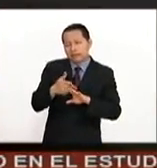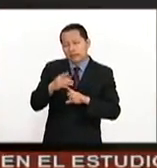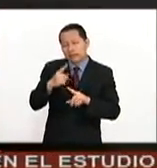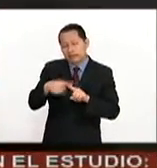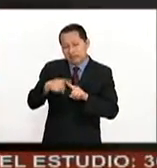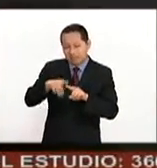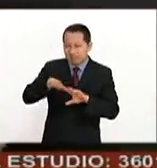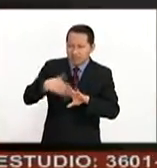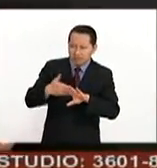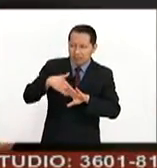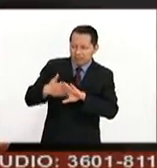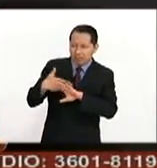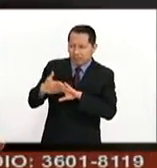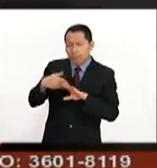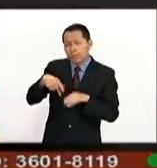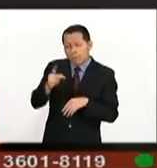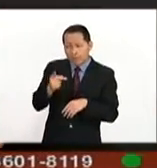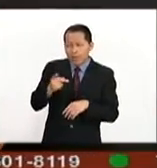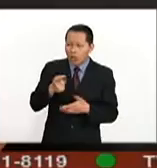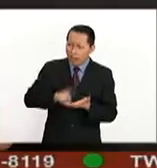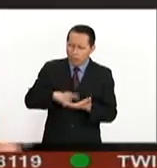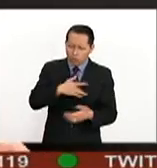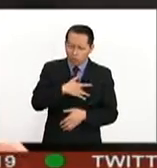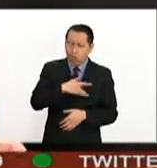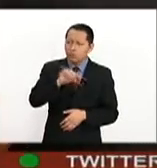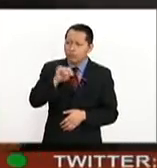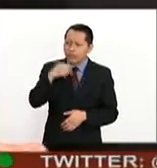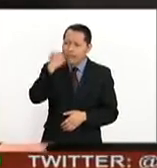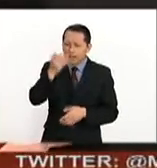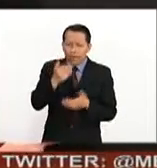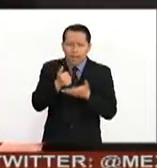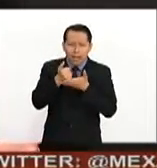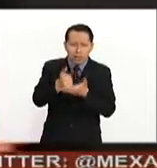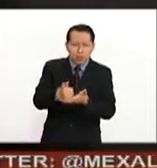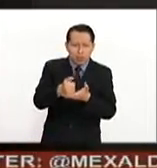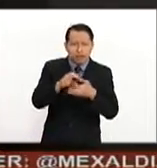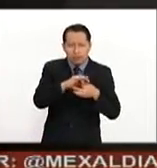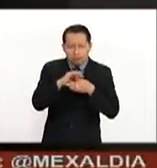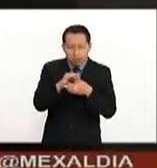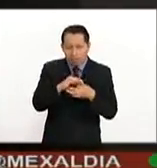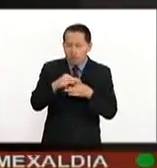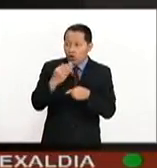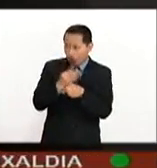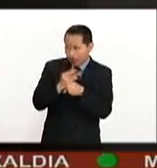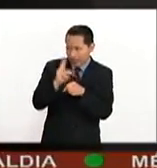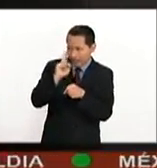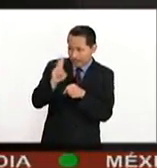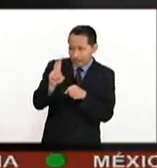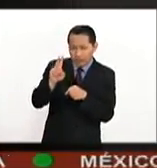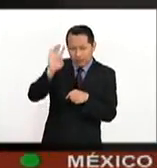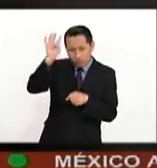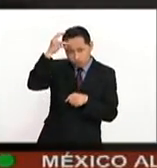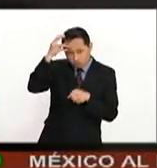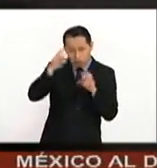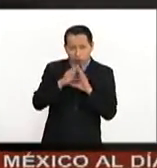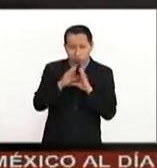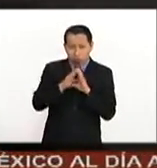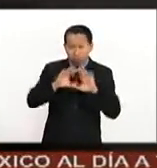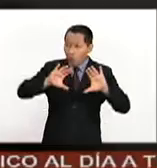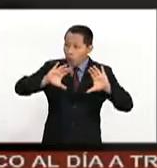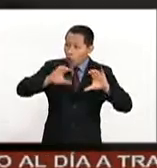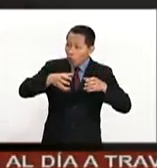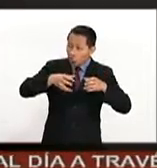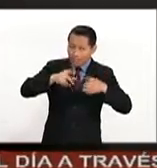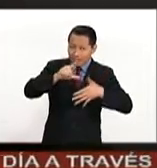tenemos este espíritu de ayuda que nos permite solidarizarnos. Y hay que ver, ¿no? Ahorita está Trump y la comunidad latina